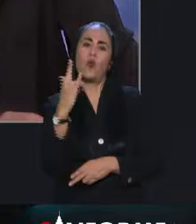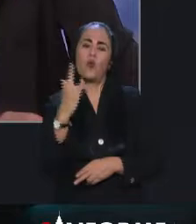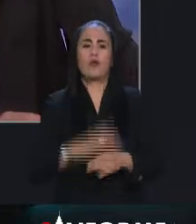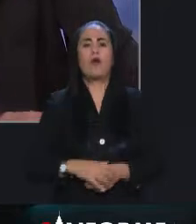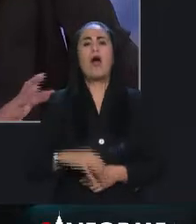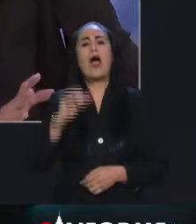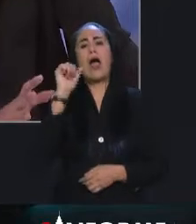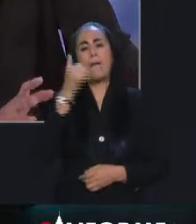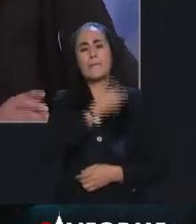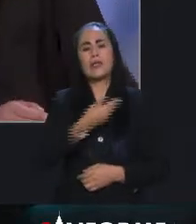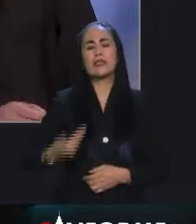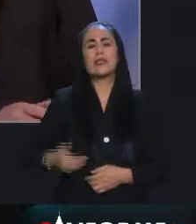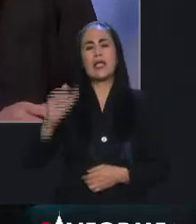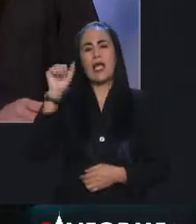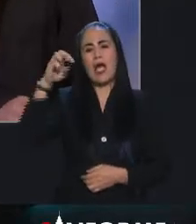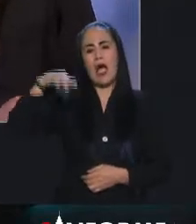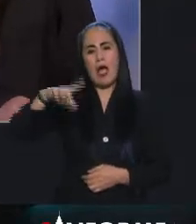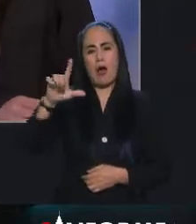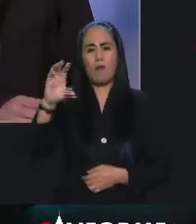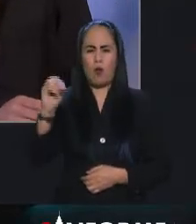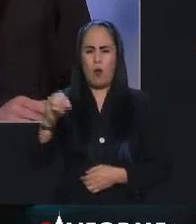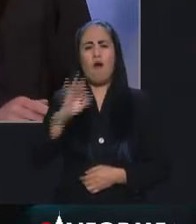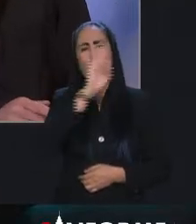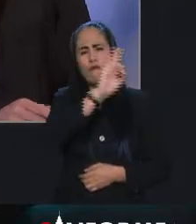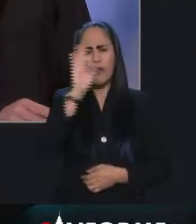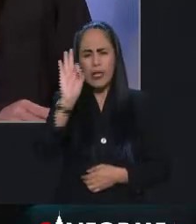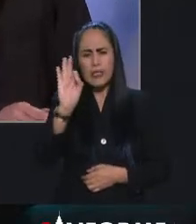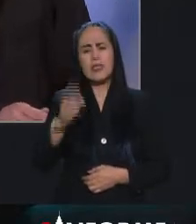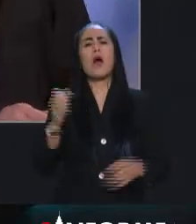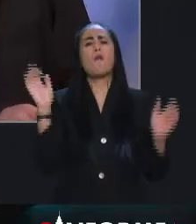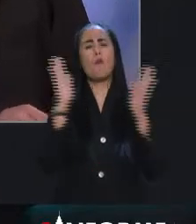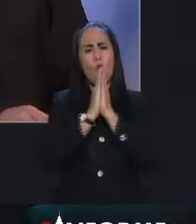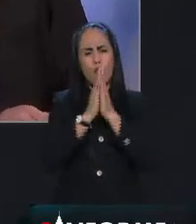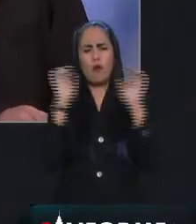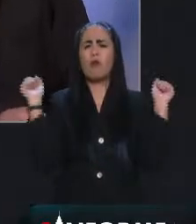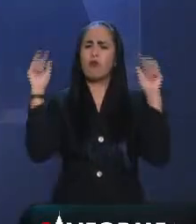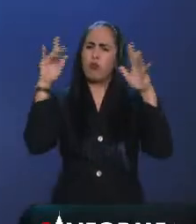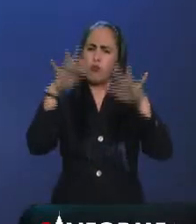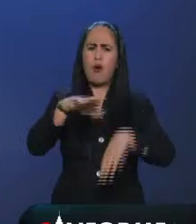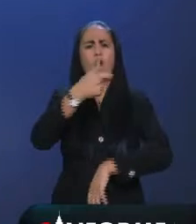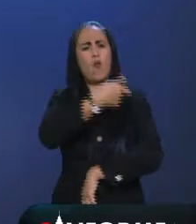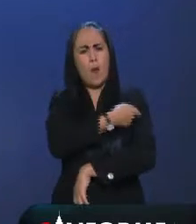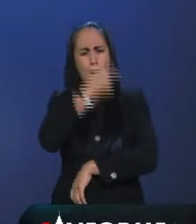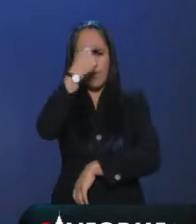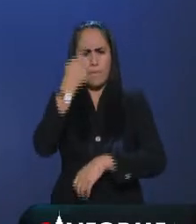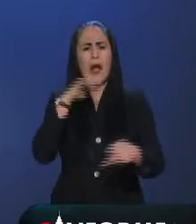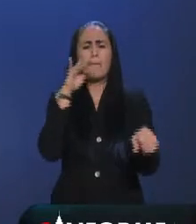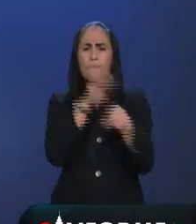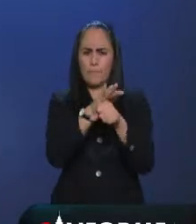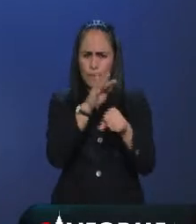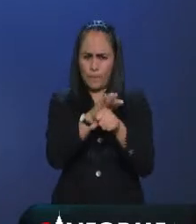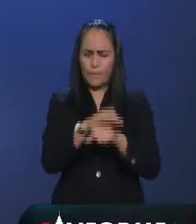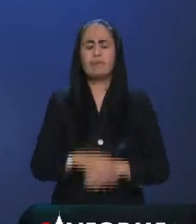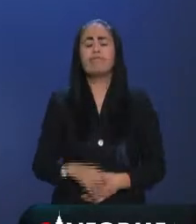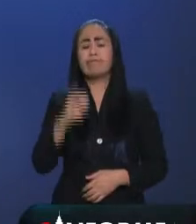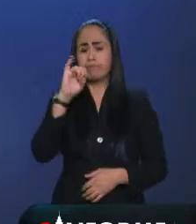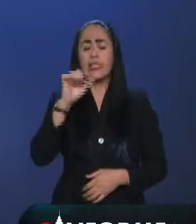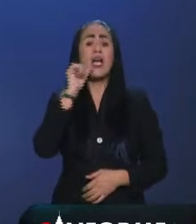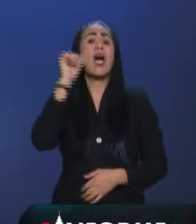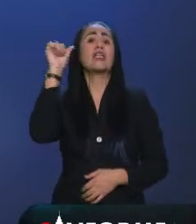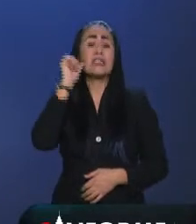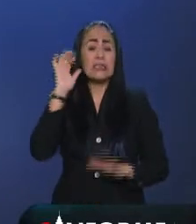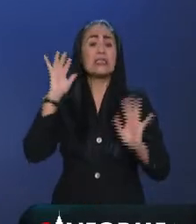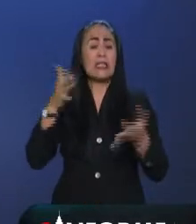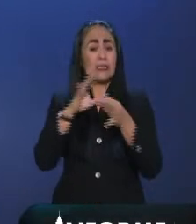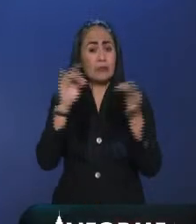Obrador llamó a quien le toque acudir por su biológico para estar protegidos. Lo veíamos desde ayer, el aumento de contagios ha